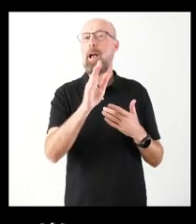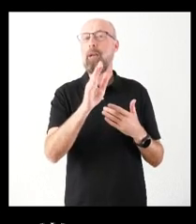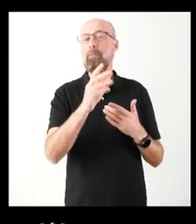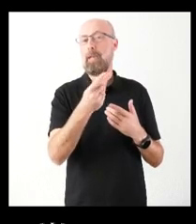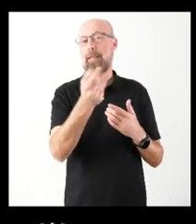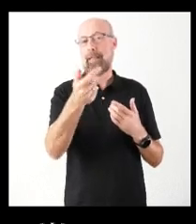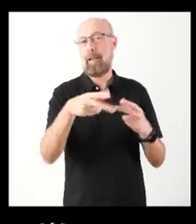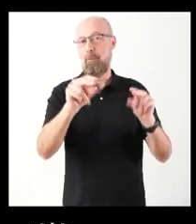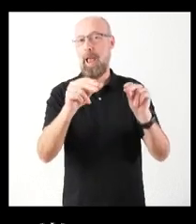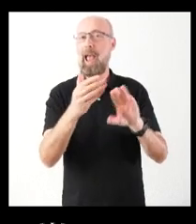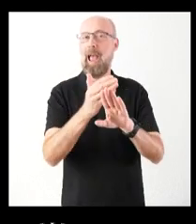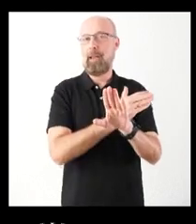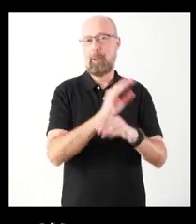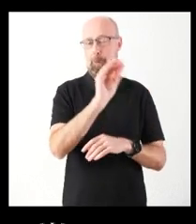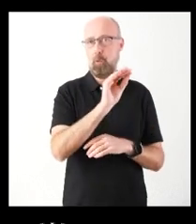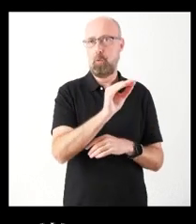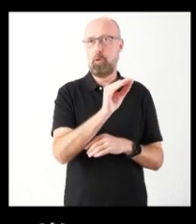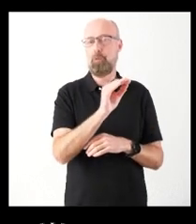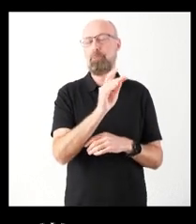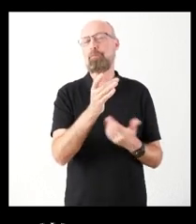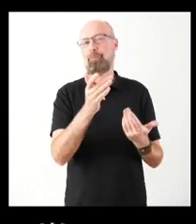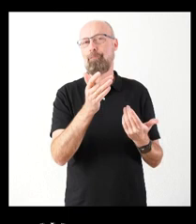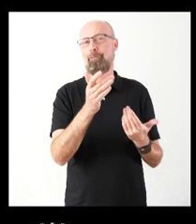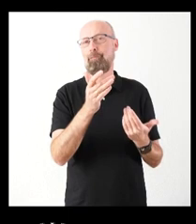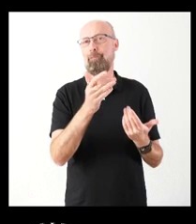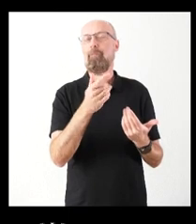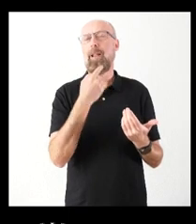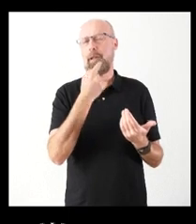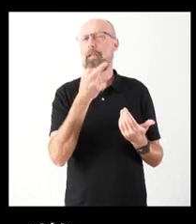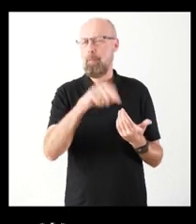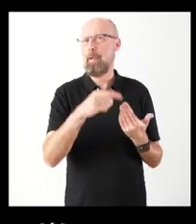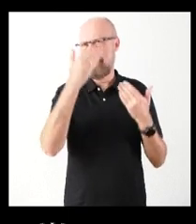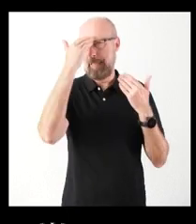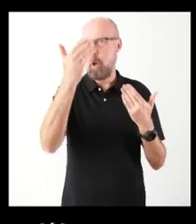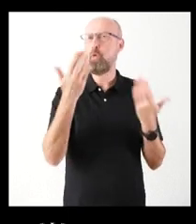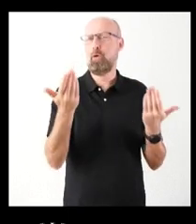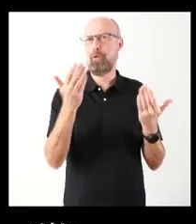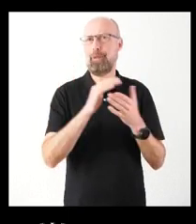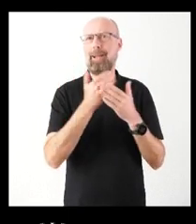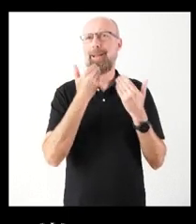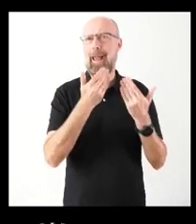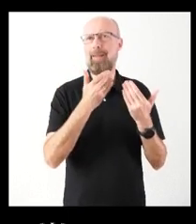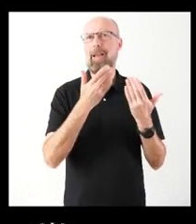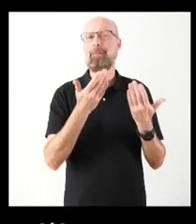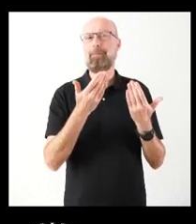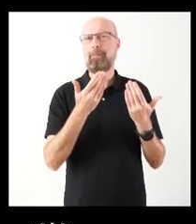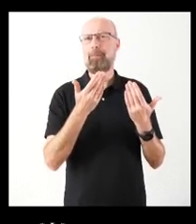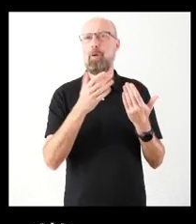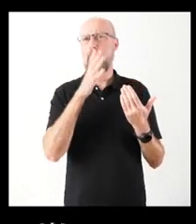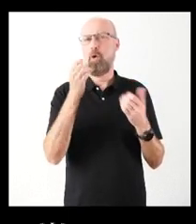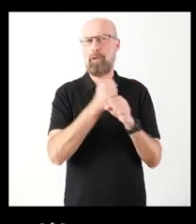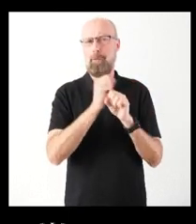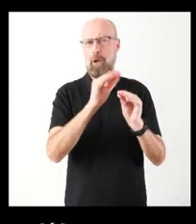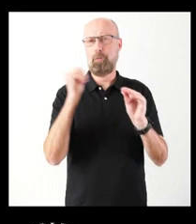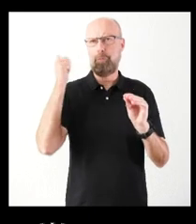con, vamos, un saludo y un agradecimiento por parte de los medios a su labor en este tiempo, y también